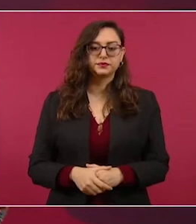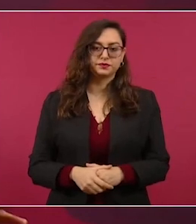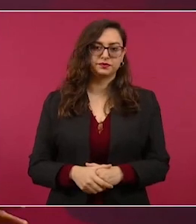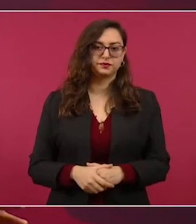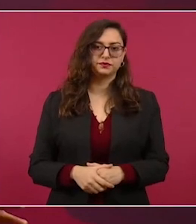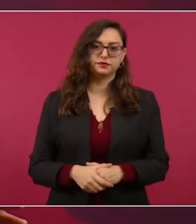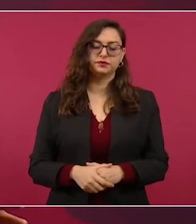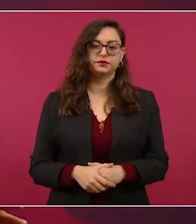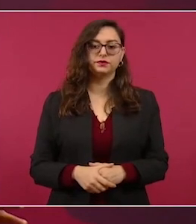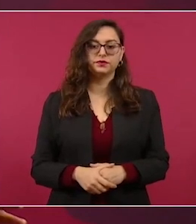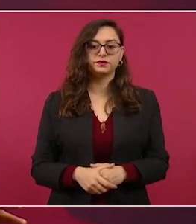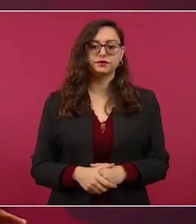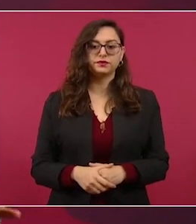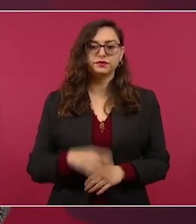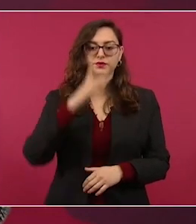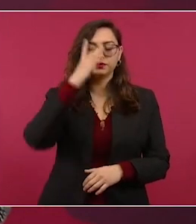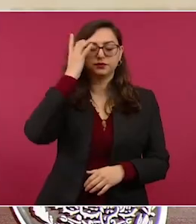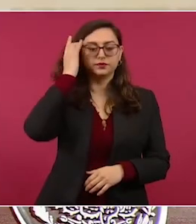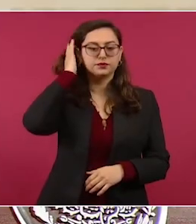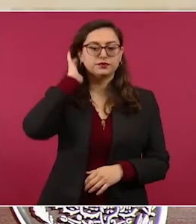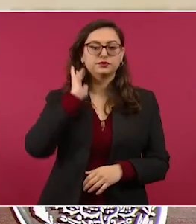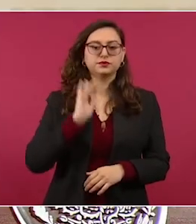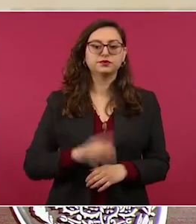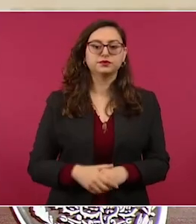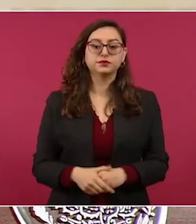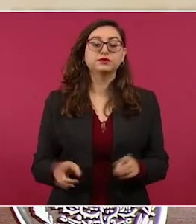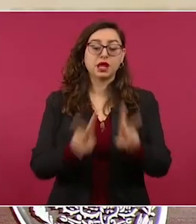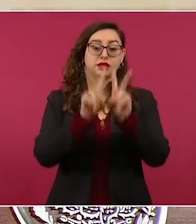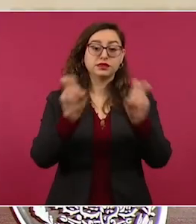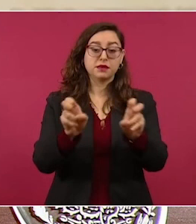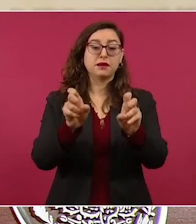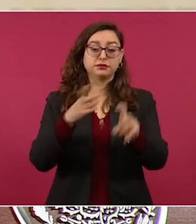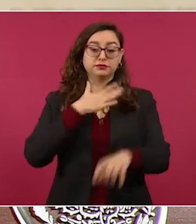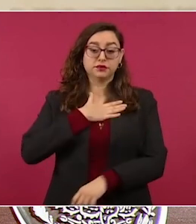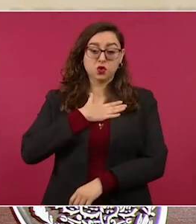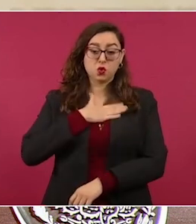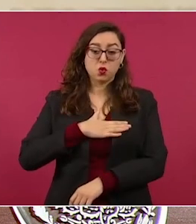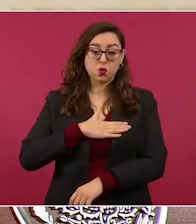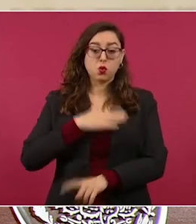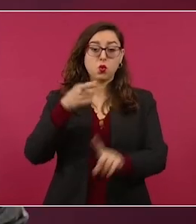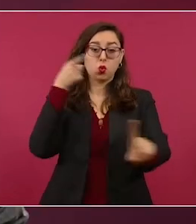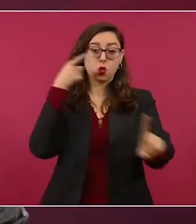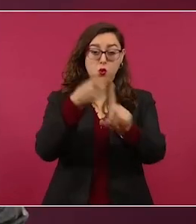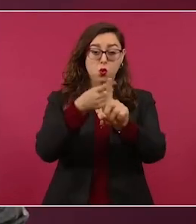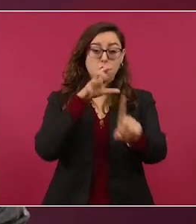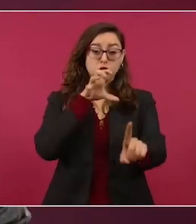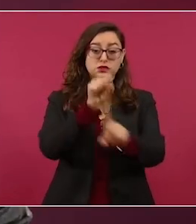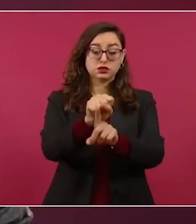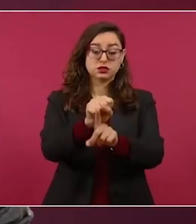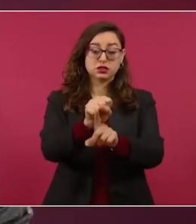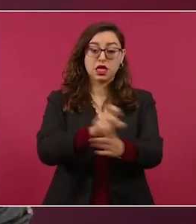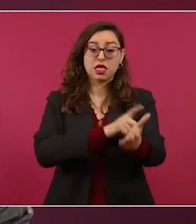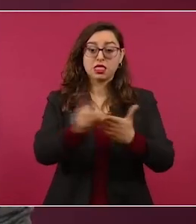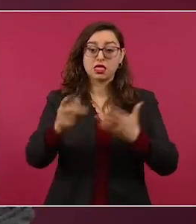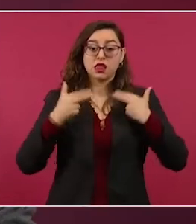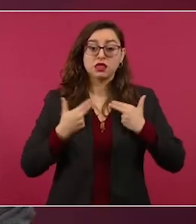Se necesita para hacer justicia y proteger derechos